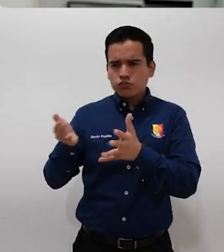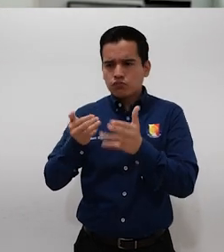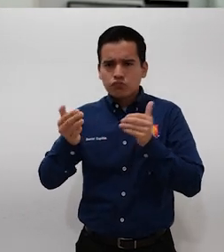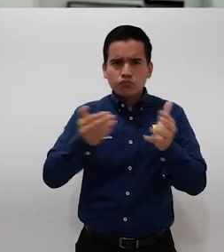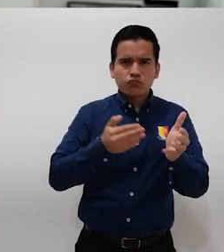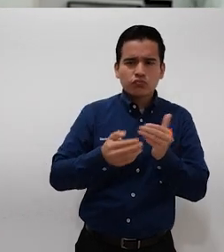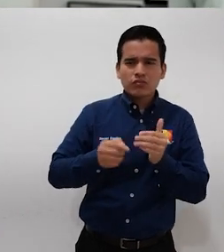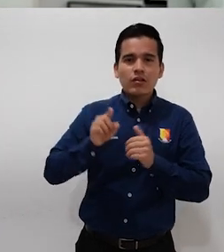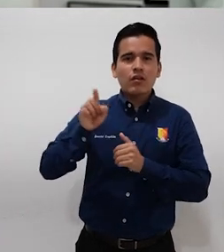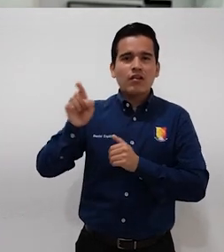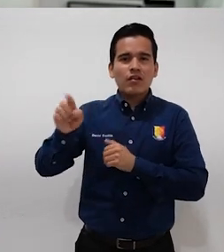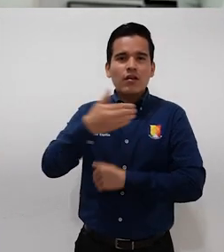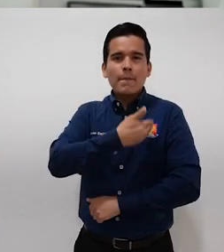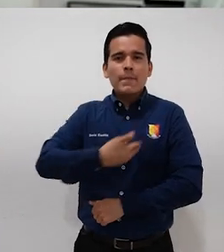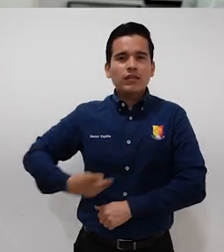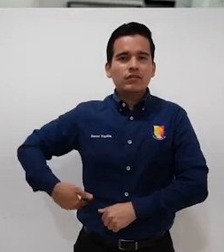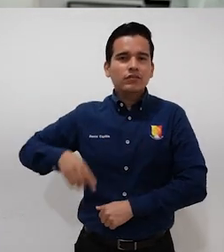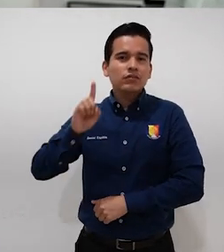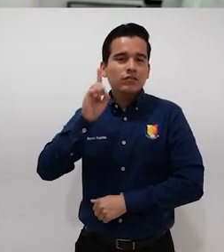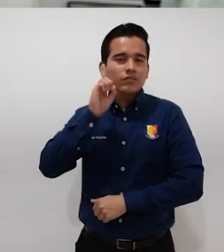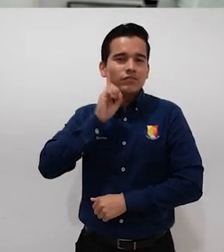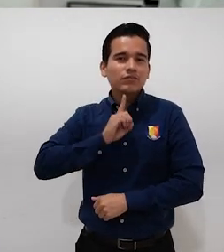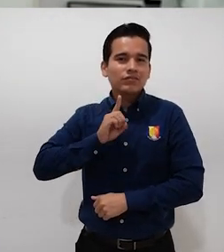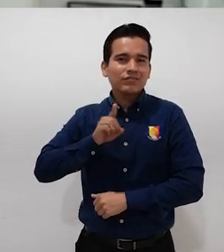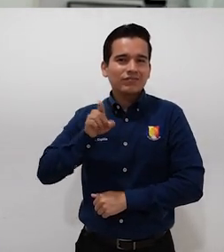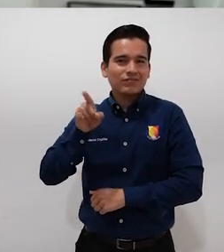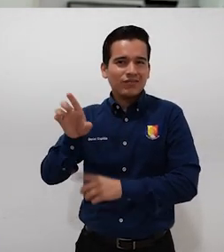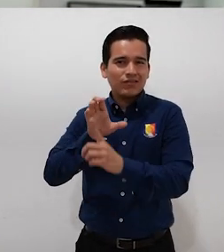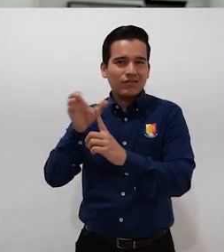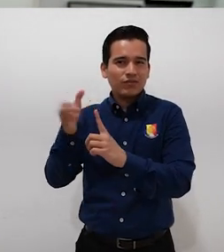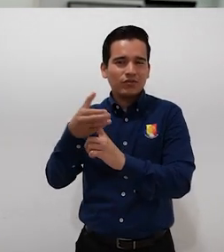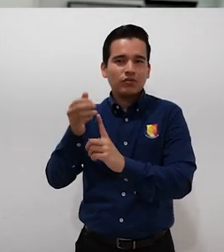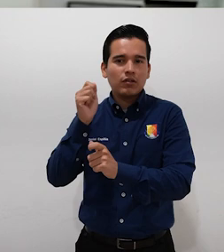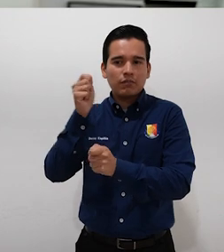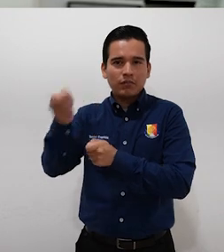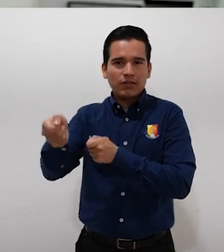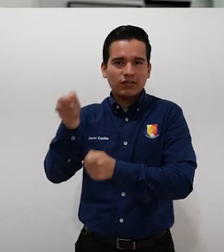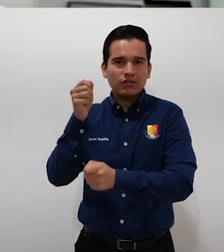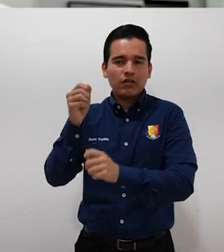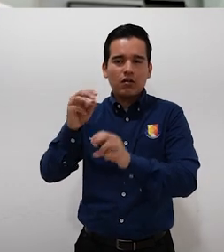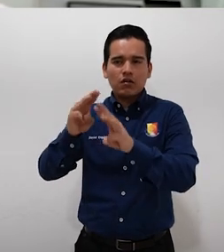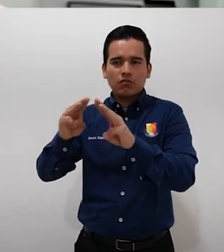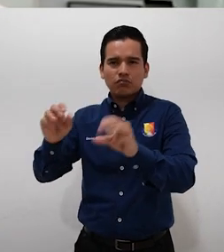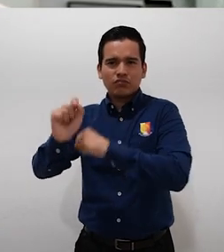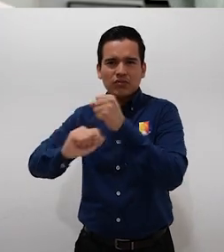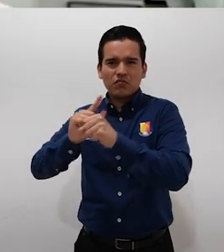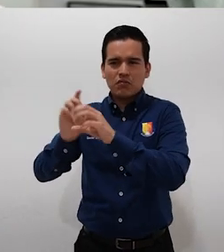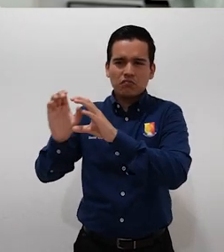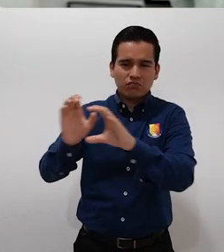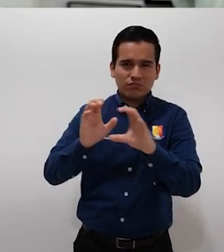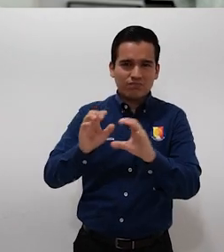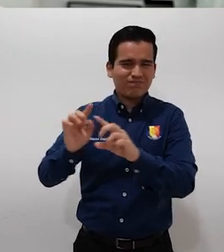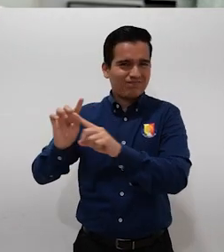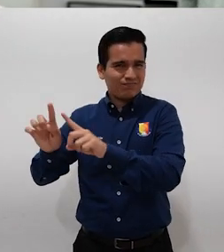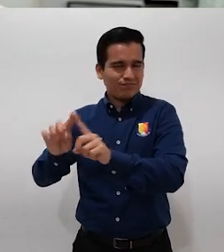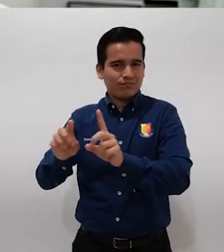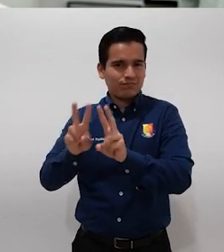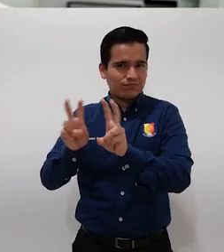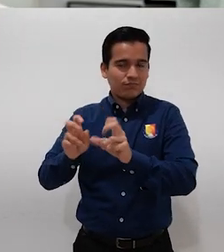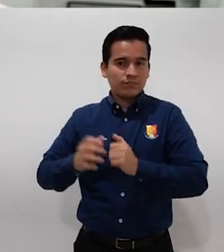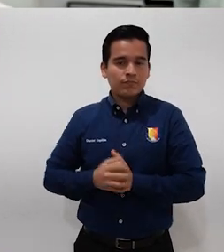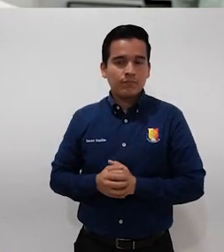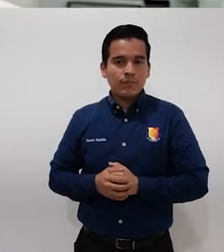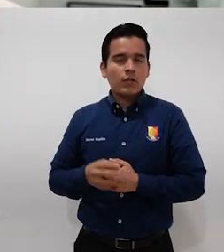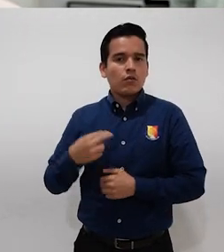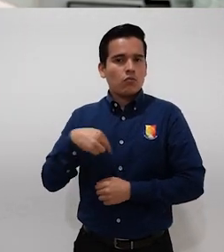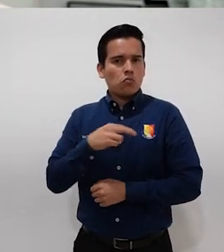por la presidenta de la Comisión de Pesca y Acuacultura y de la parte agropecuaria y pues